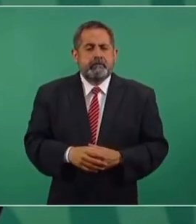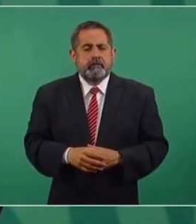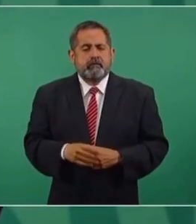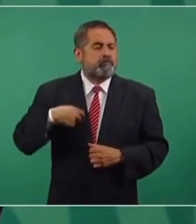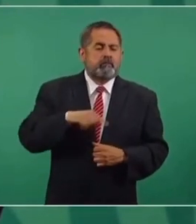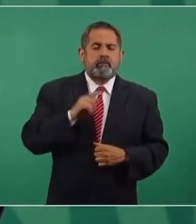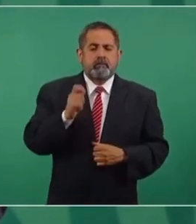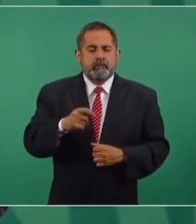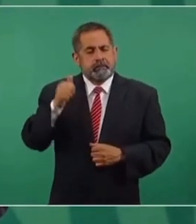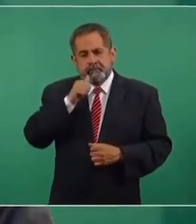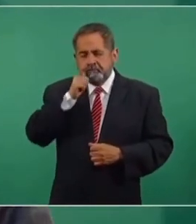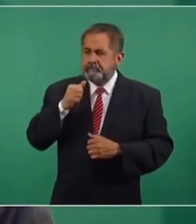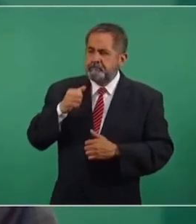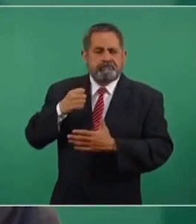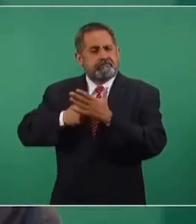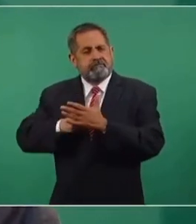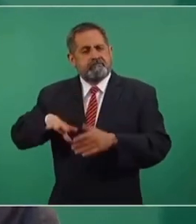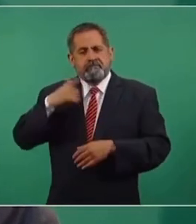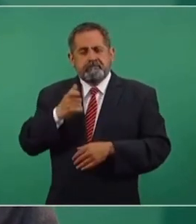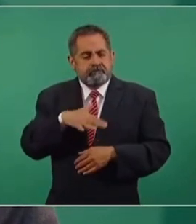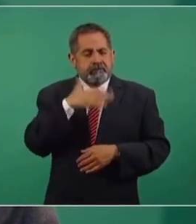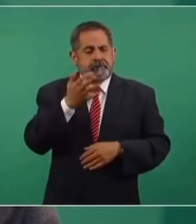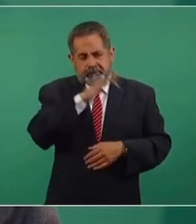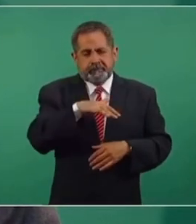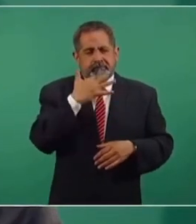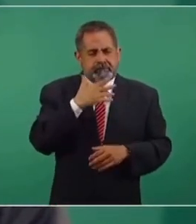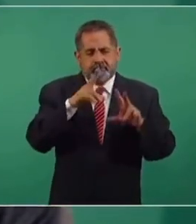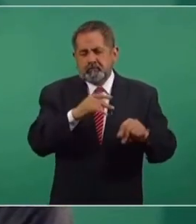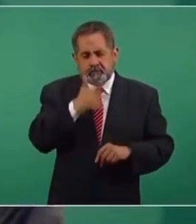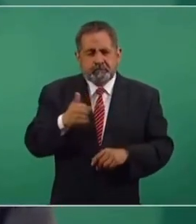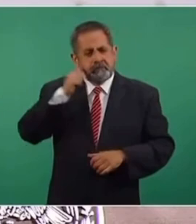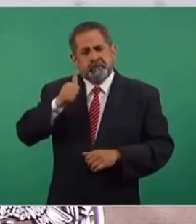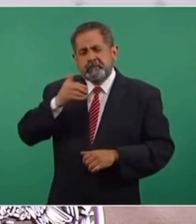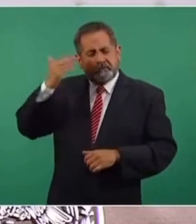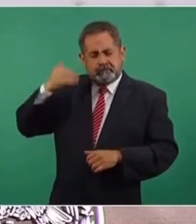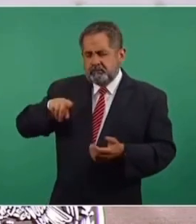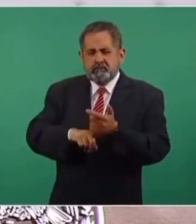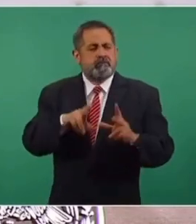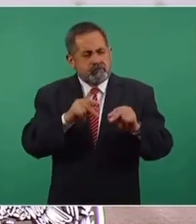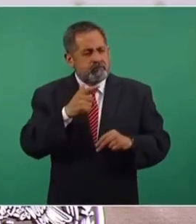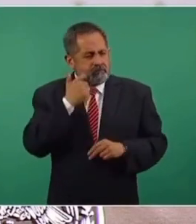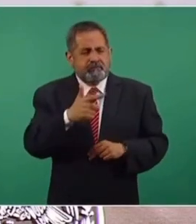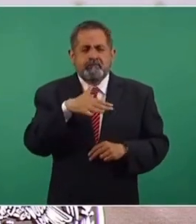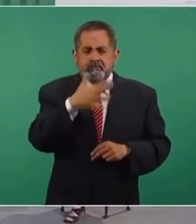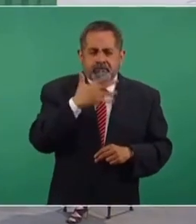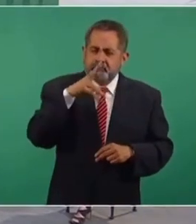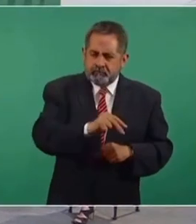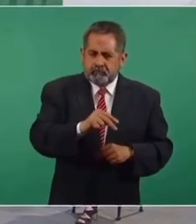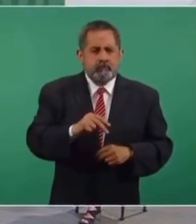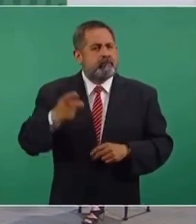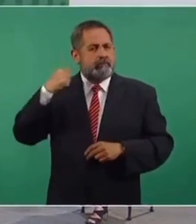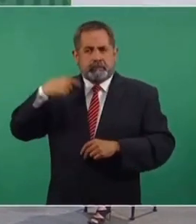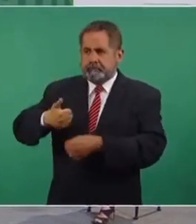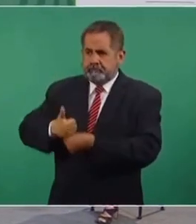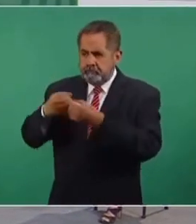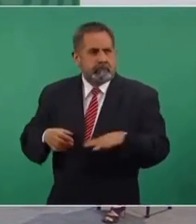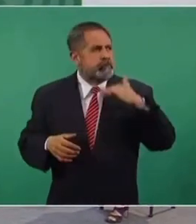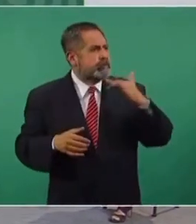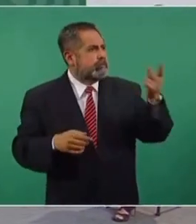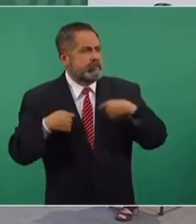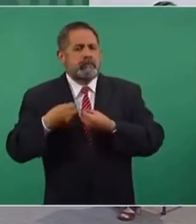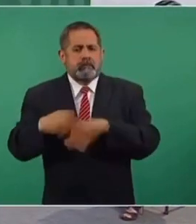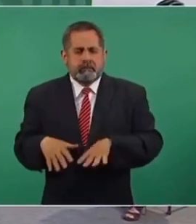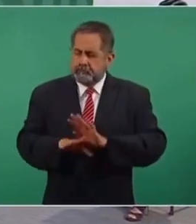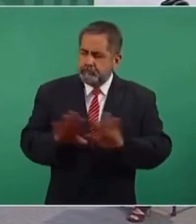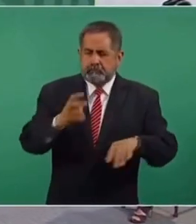Nosotros siempre hemos luchado en contra del fraude, en todas sus manifestaciones, hemos sido víctimas del fraude electoral